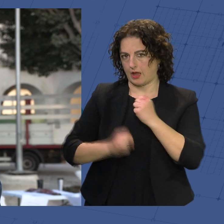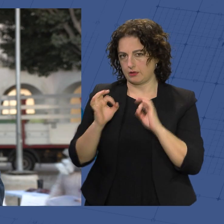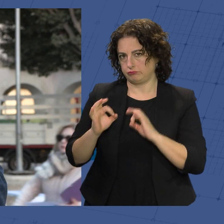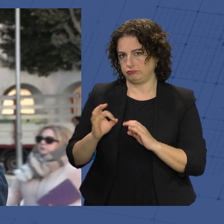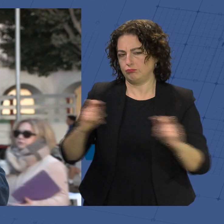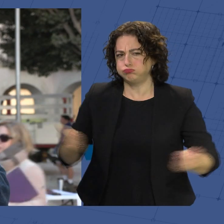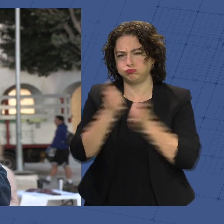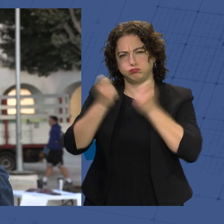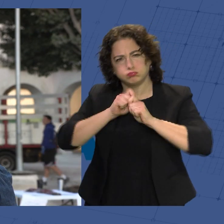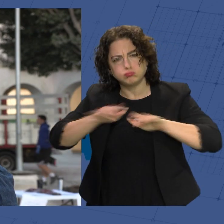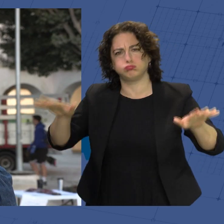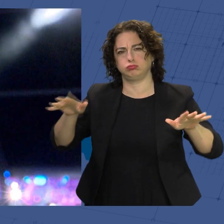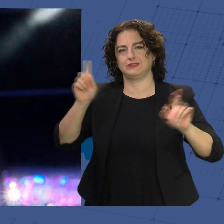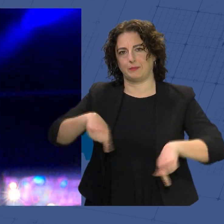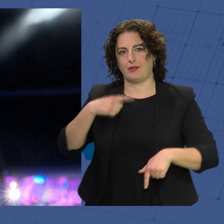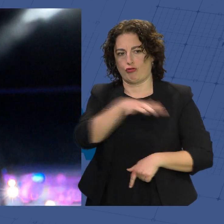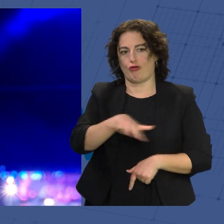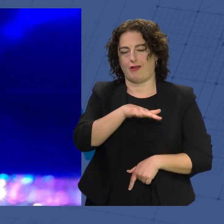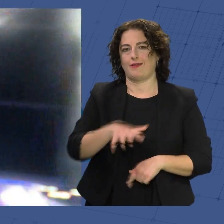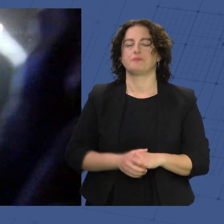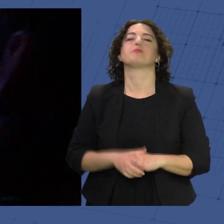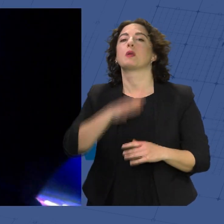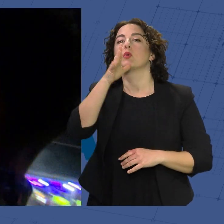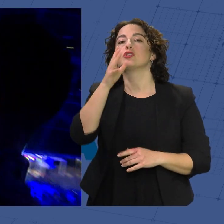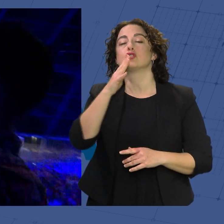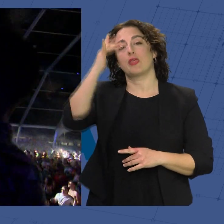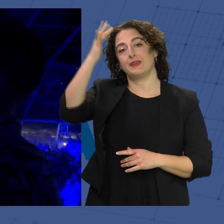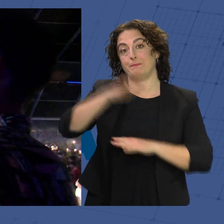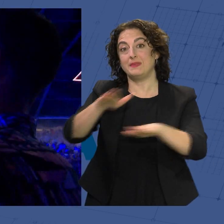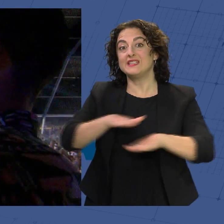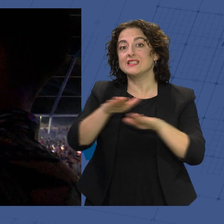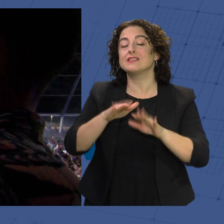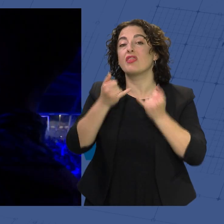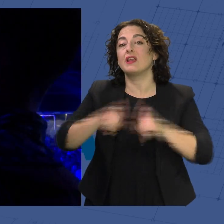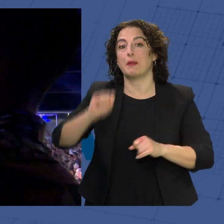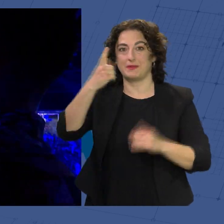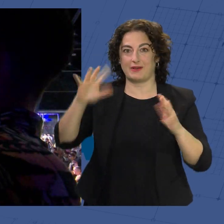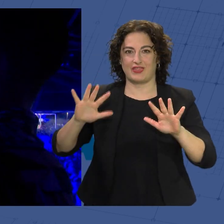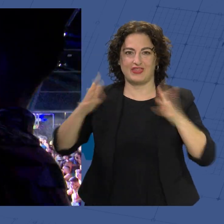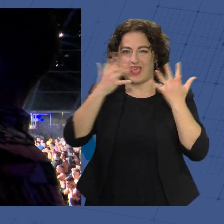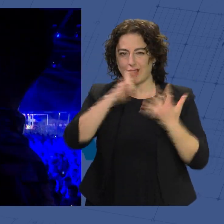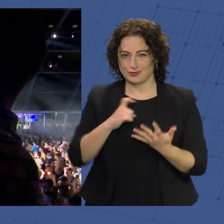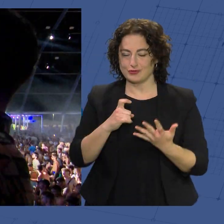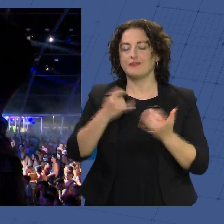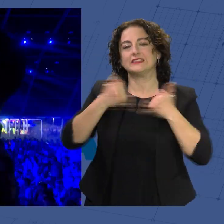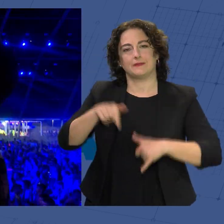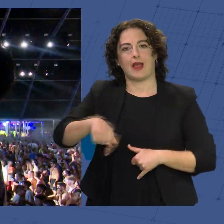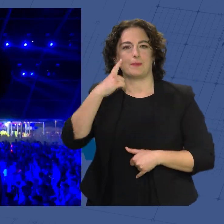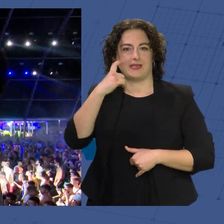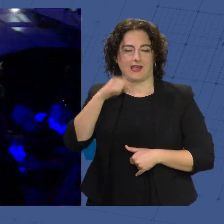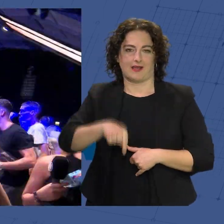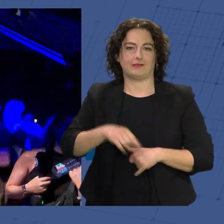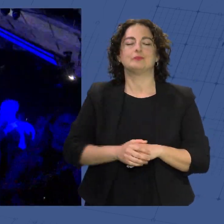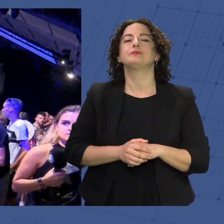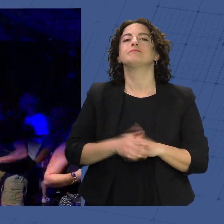promoción en este caso también de la zona. Por lo tanto, Dream Beach va a celebrar su primera década como festival en la capital almeriense, una edición